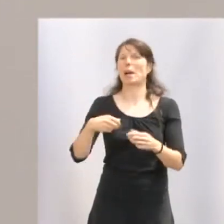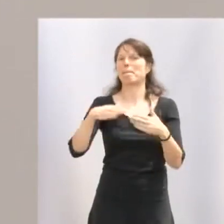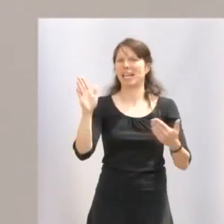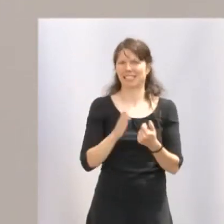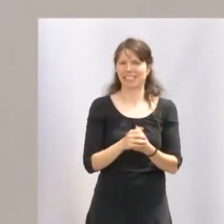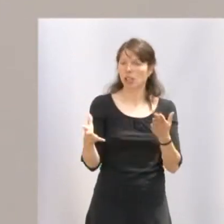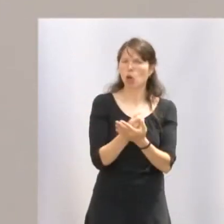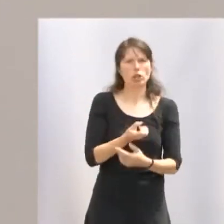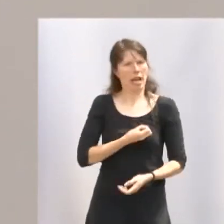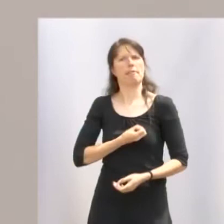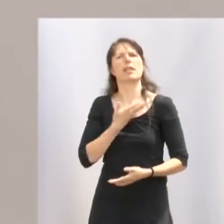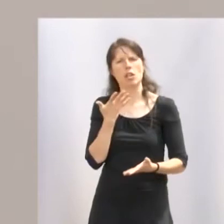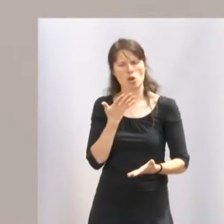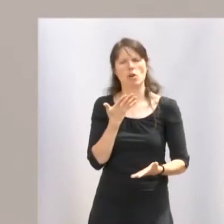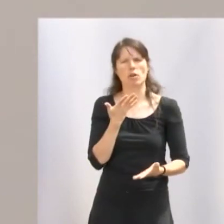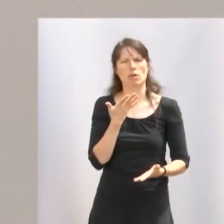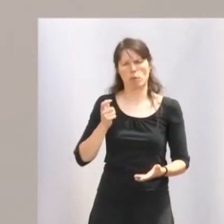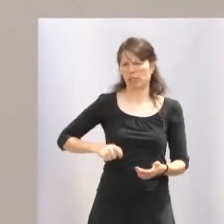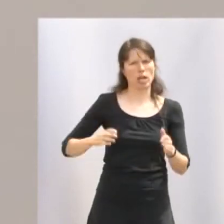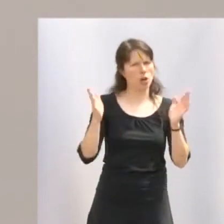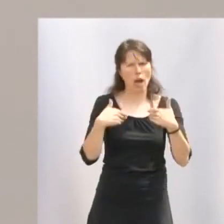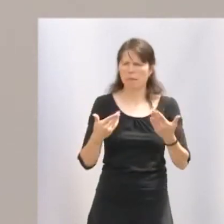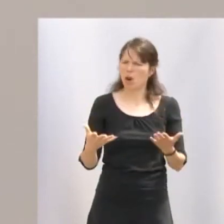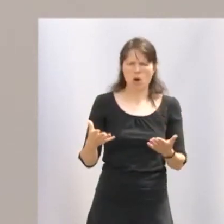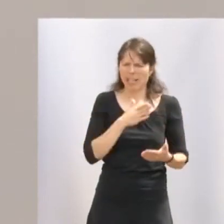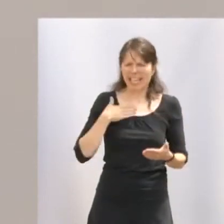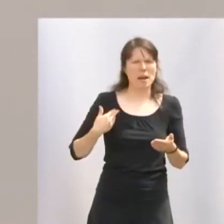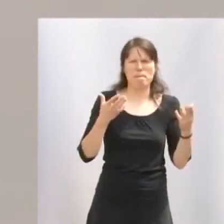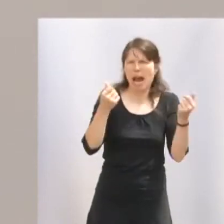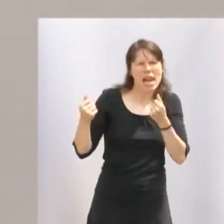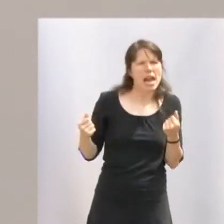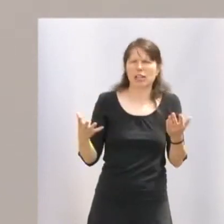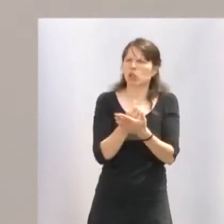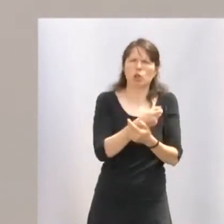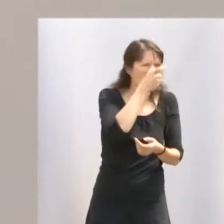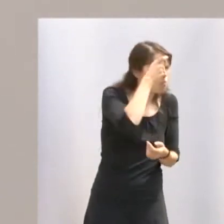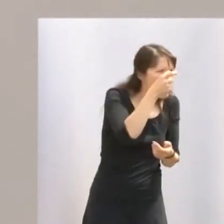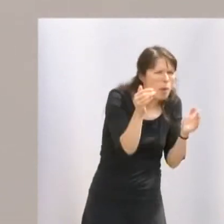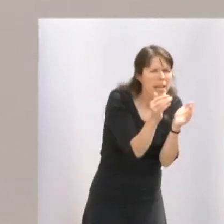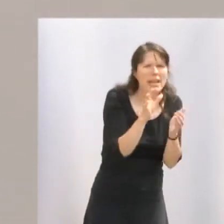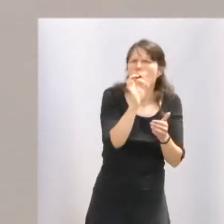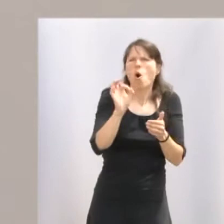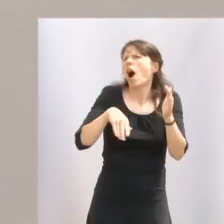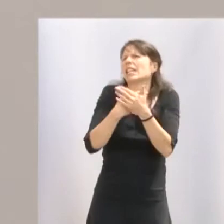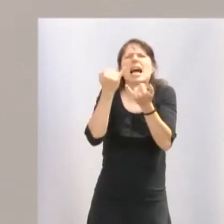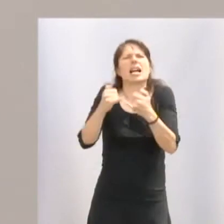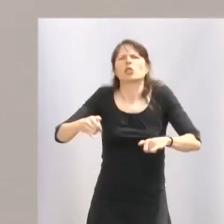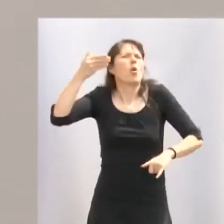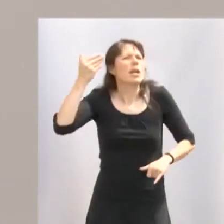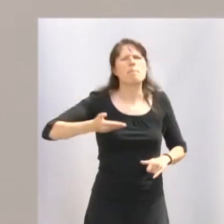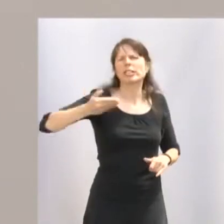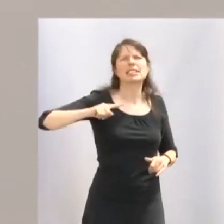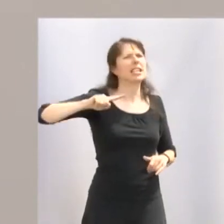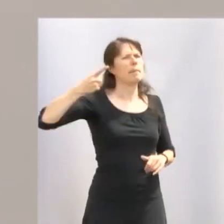pero dispuestos a bailar con la misma fuerza desde el pueblo más pequeño al acontecimiento más relevante, como pueden ser las